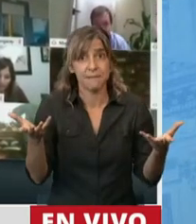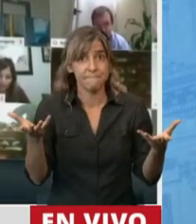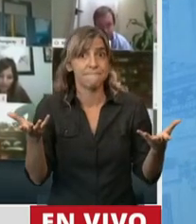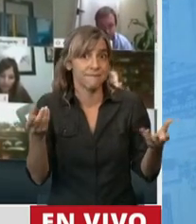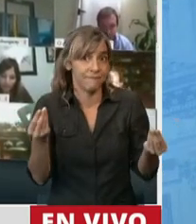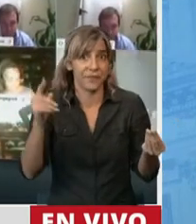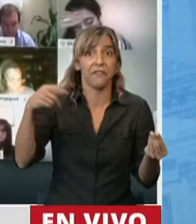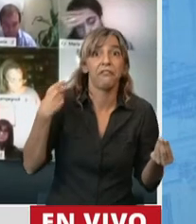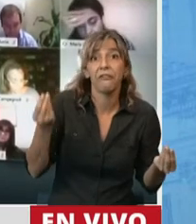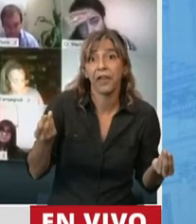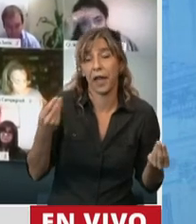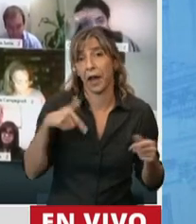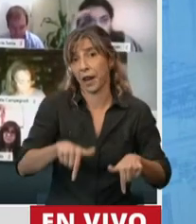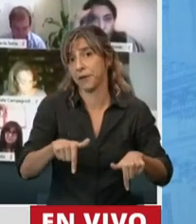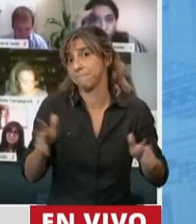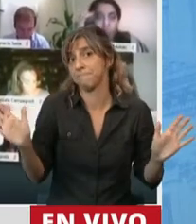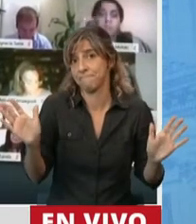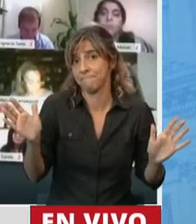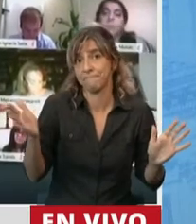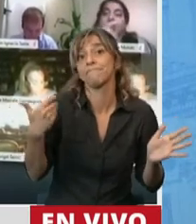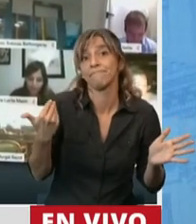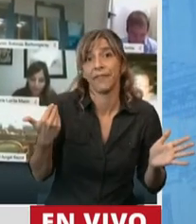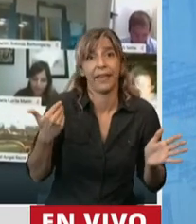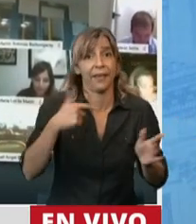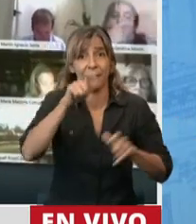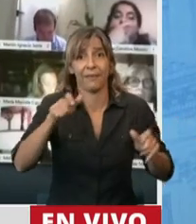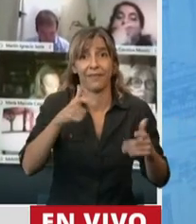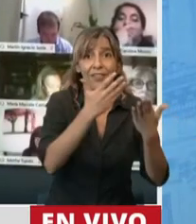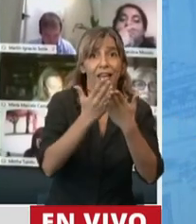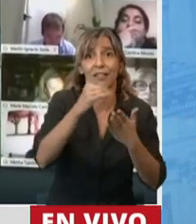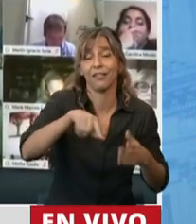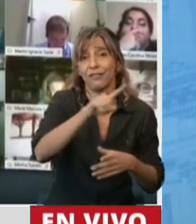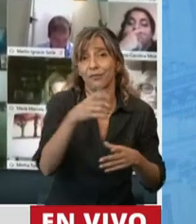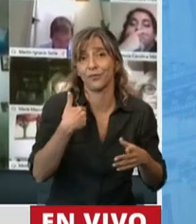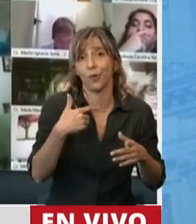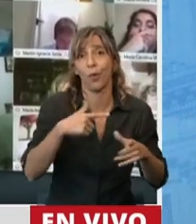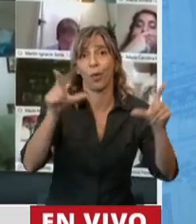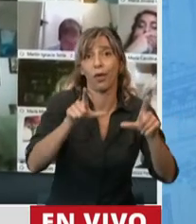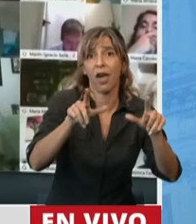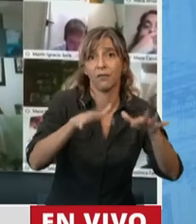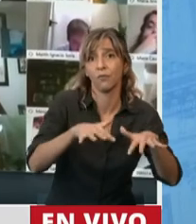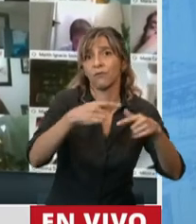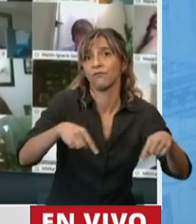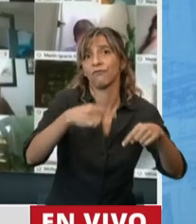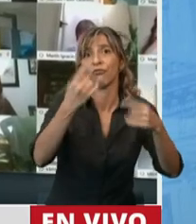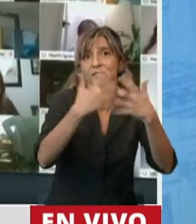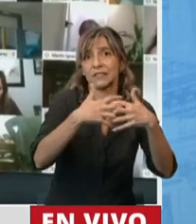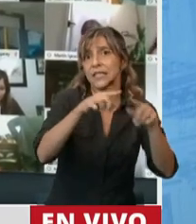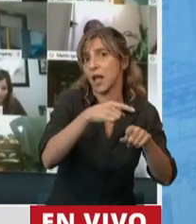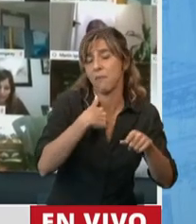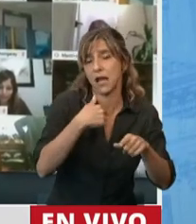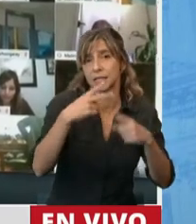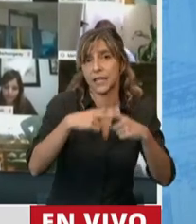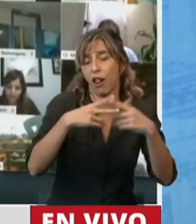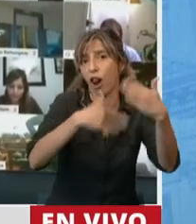digital al cual condenaron a todos nuestros estudiantes de la educación obligatoria con la discontinuidad